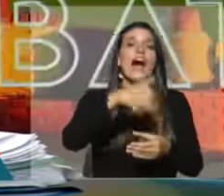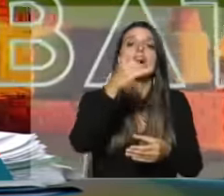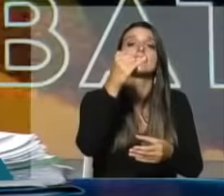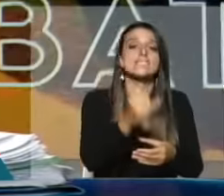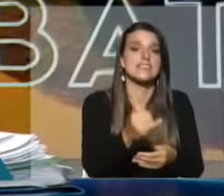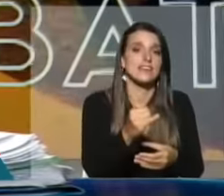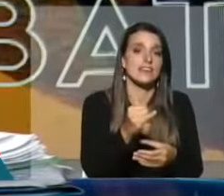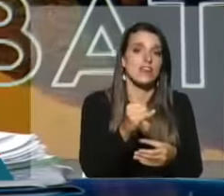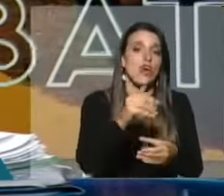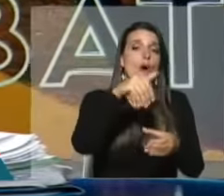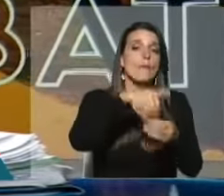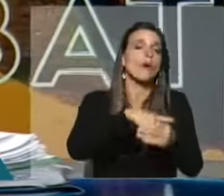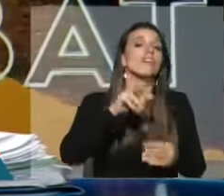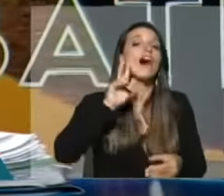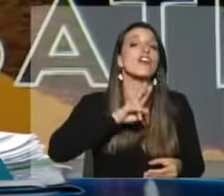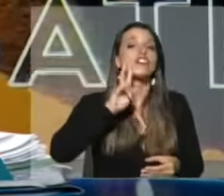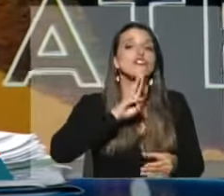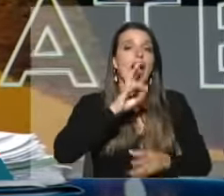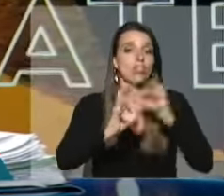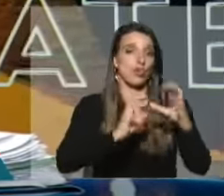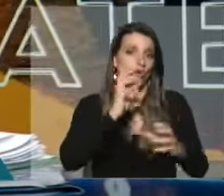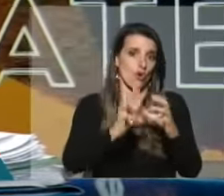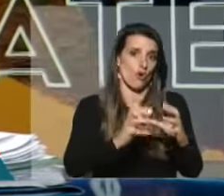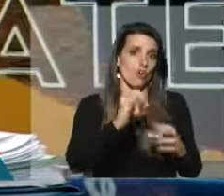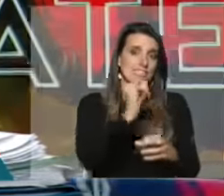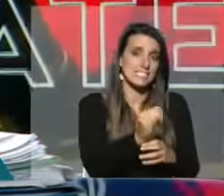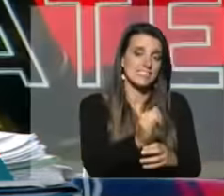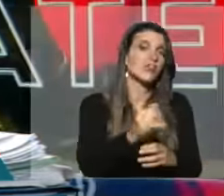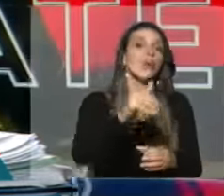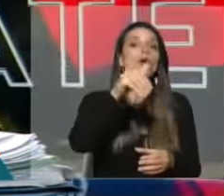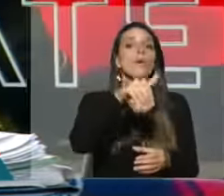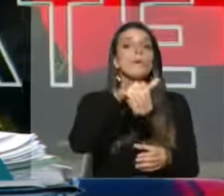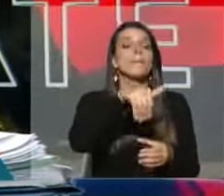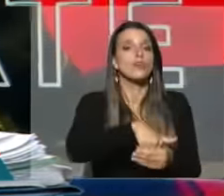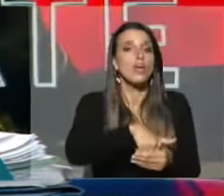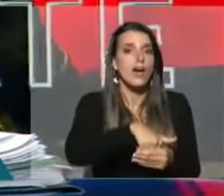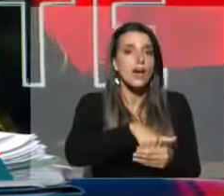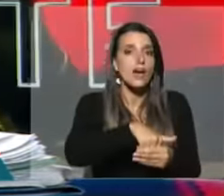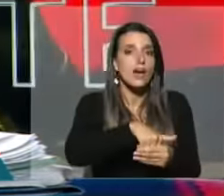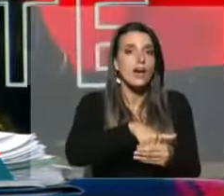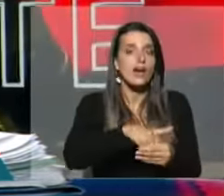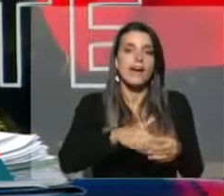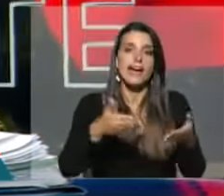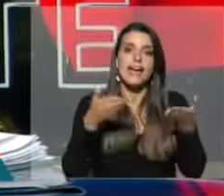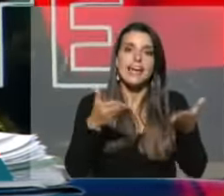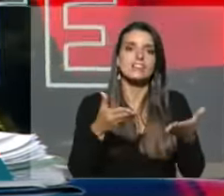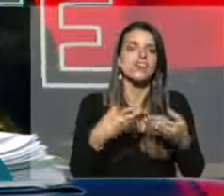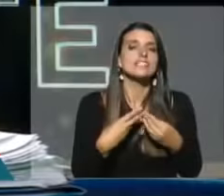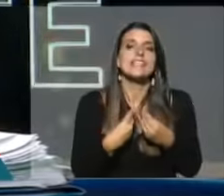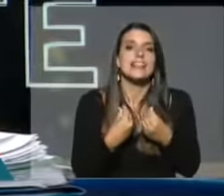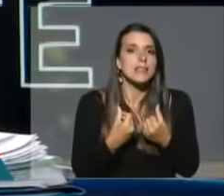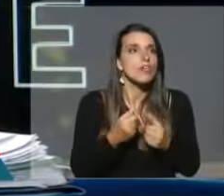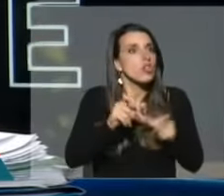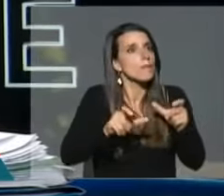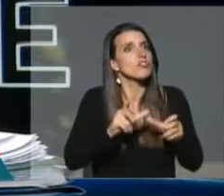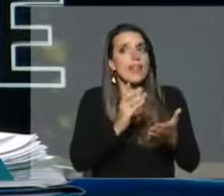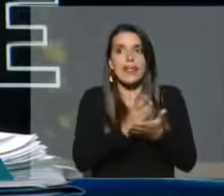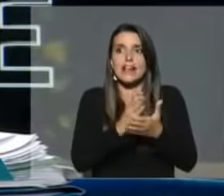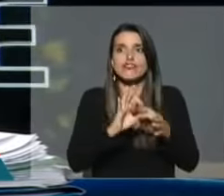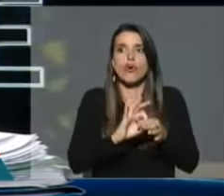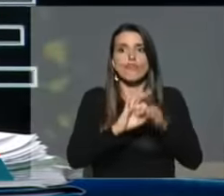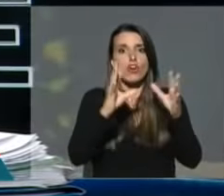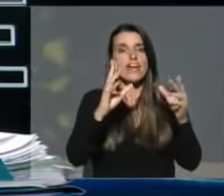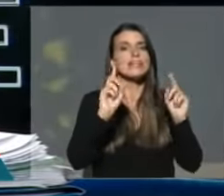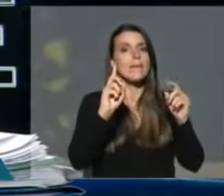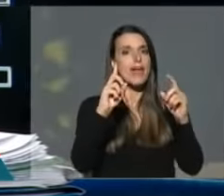a votar la papelita rosada a votar en ese sentimiento democrático y de rebeldía ambas